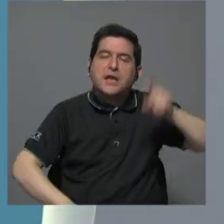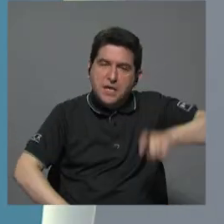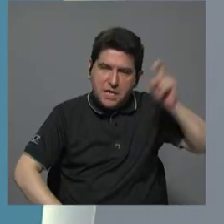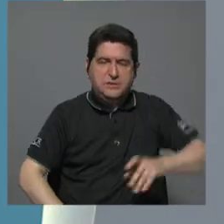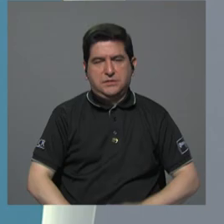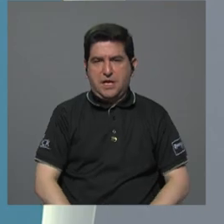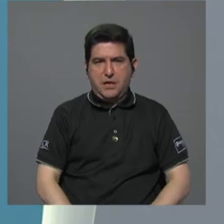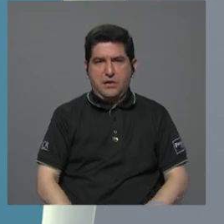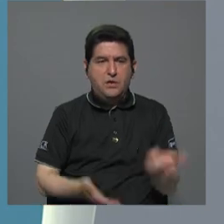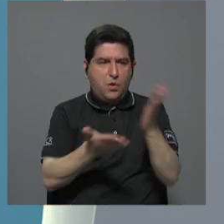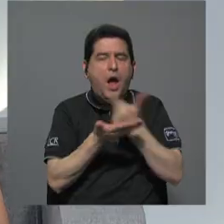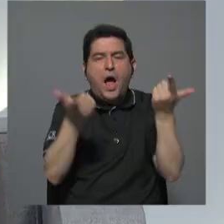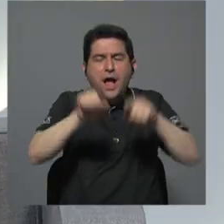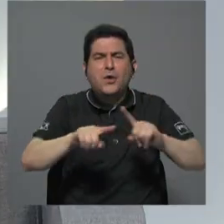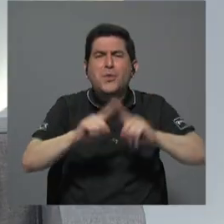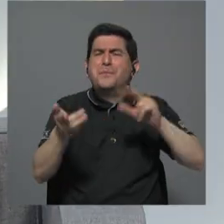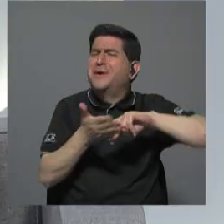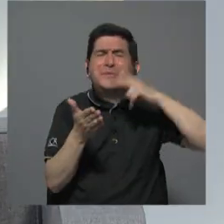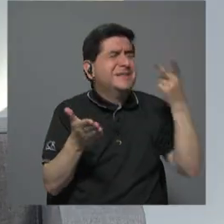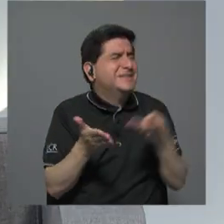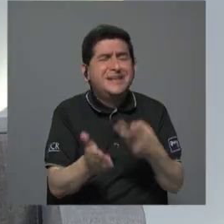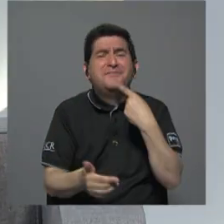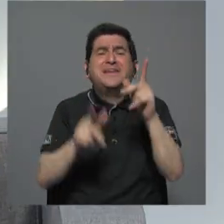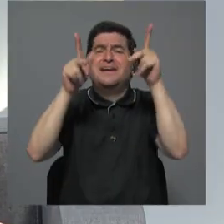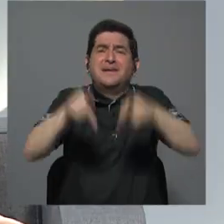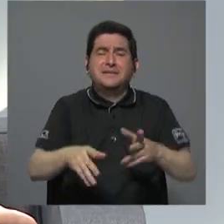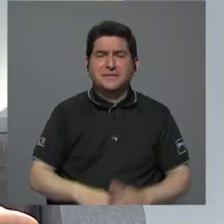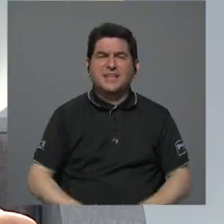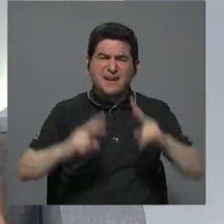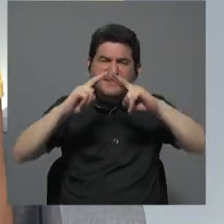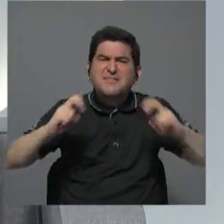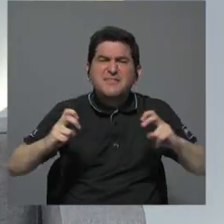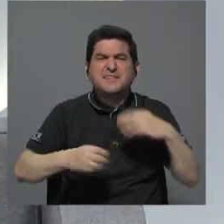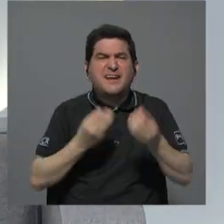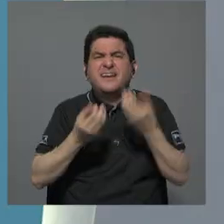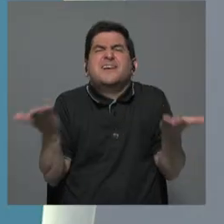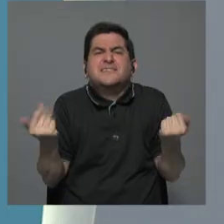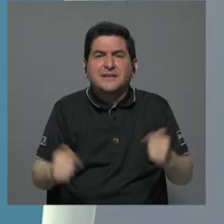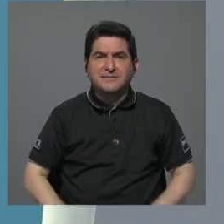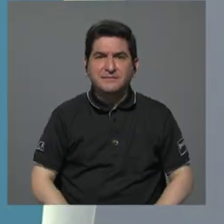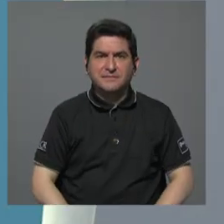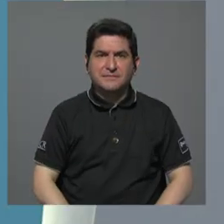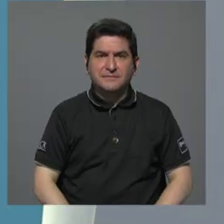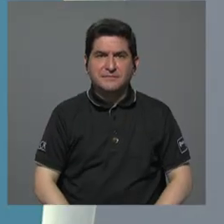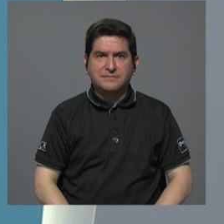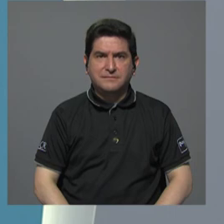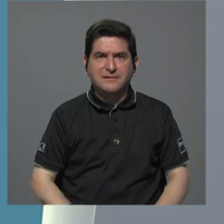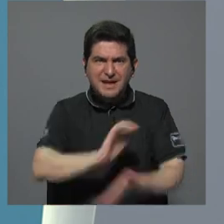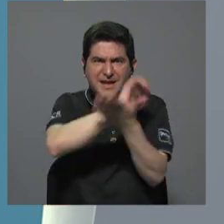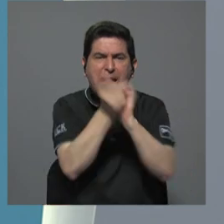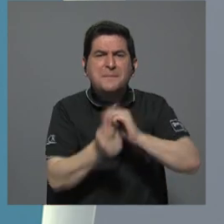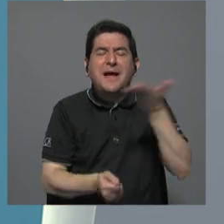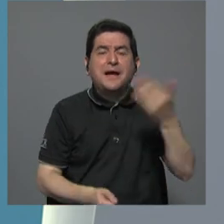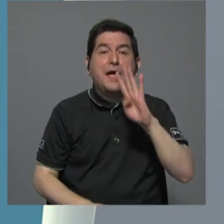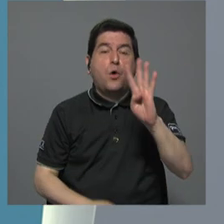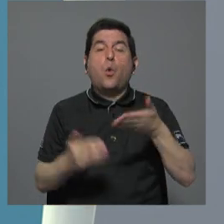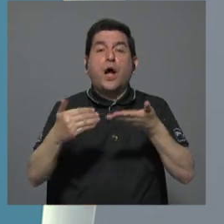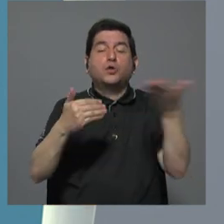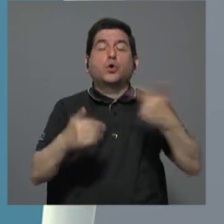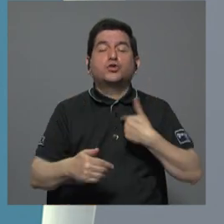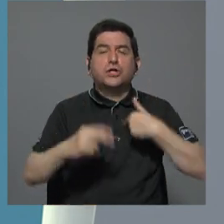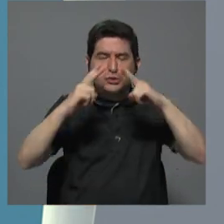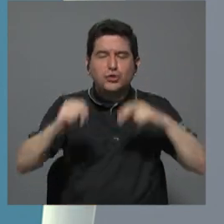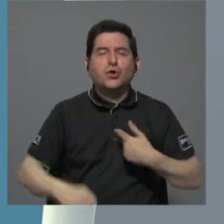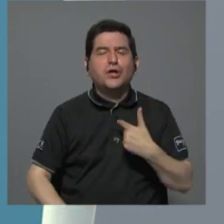Es decir, aquí algo pasó. ¿Pero significa cuando ustedes le dicen a la gente revisarlo? ¿Qué van a revisar? ¿Qué cambiarían? Hay cuatro cosas que yo